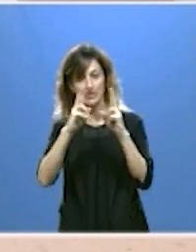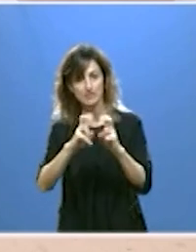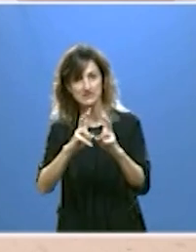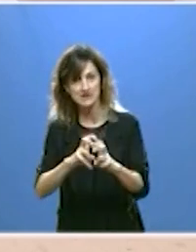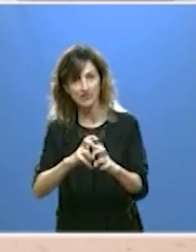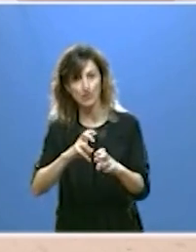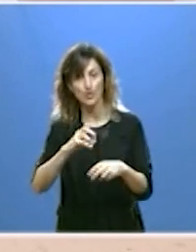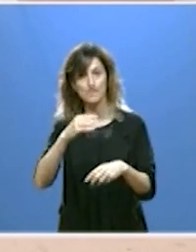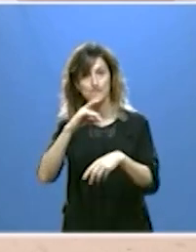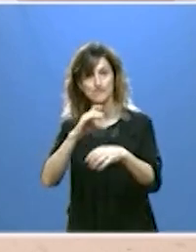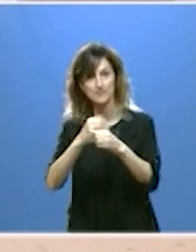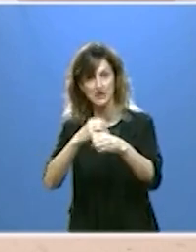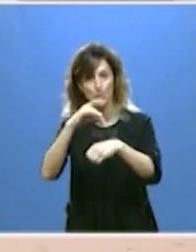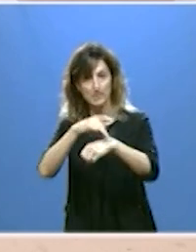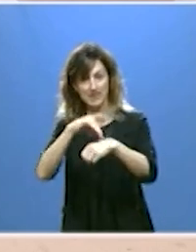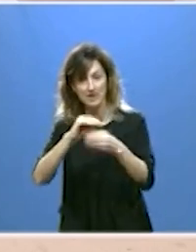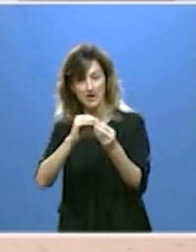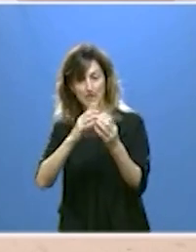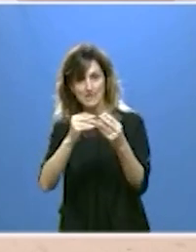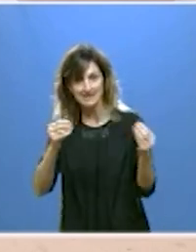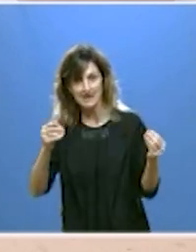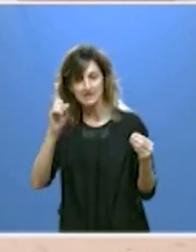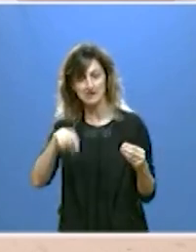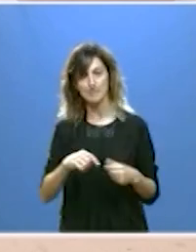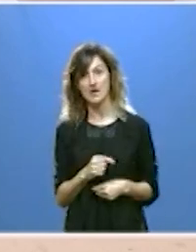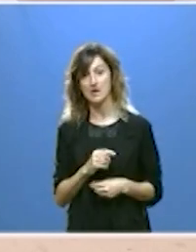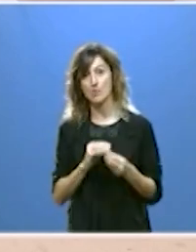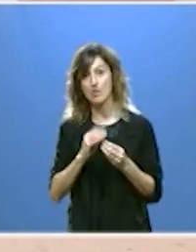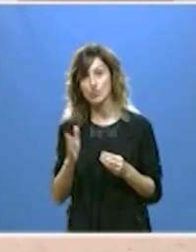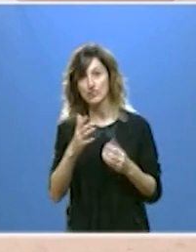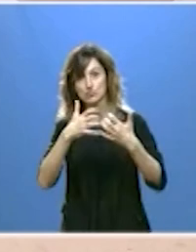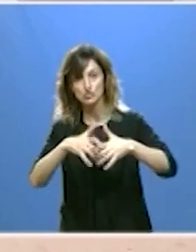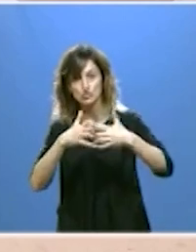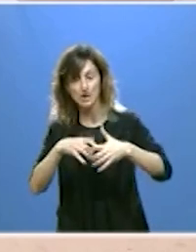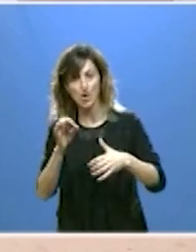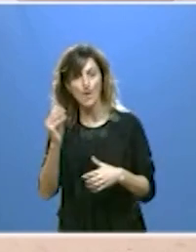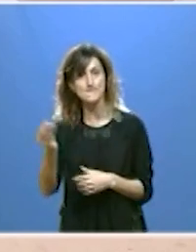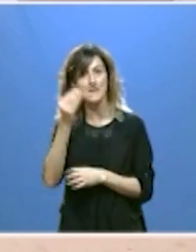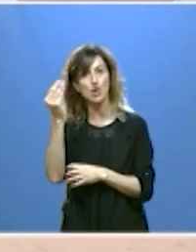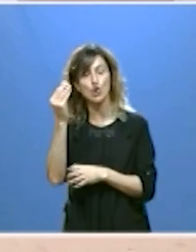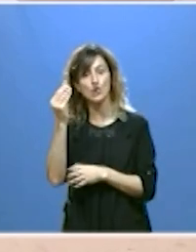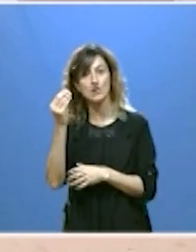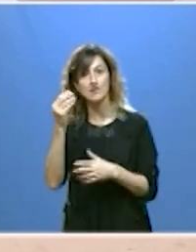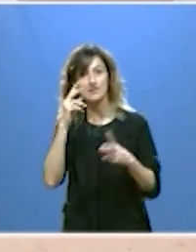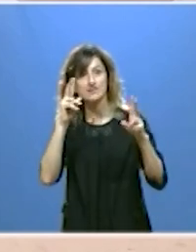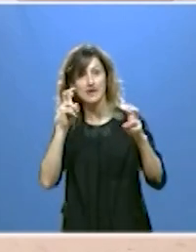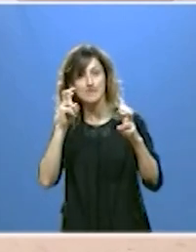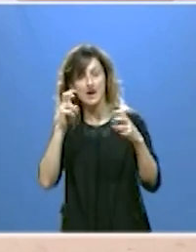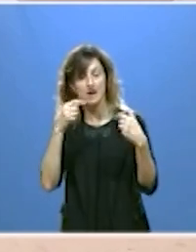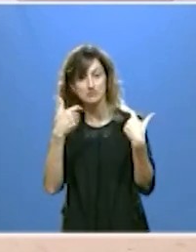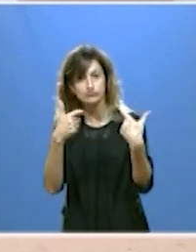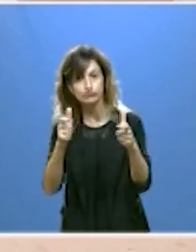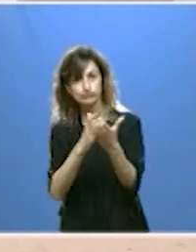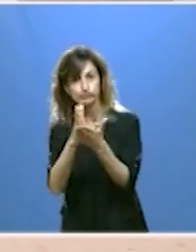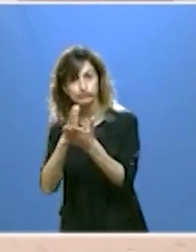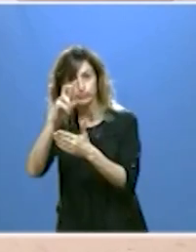biomédica diseño de materiales también procesos industriales o mejoras en la producción silvícola entre otras